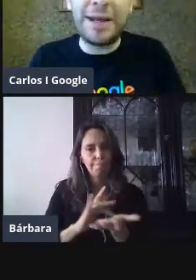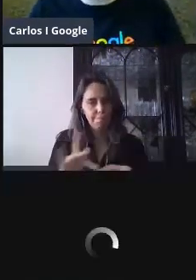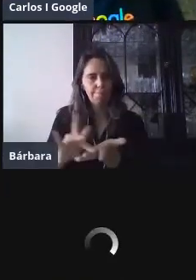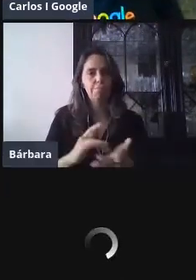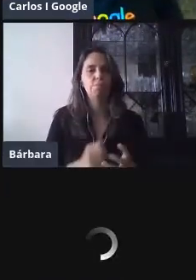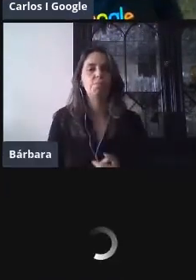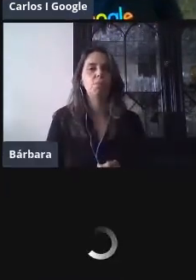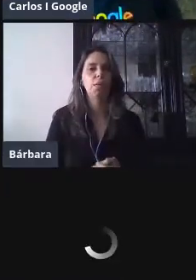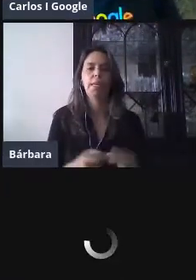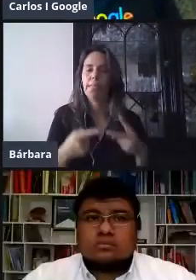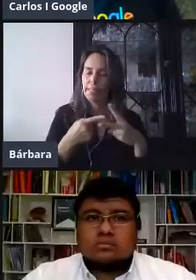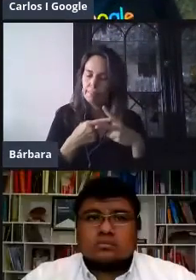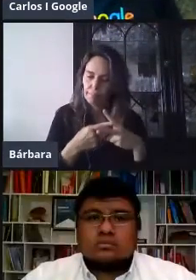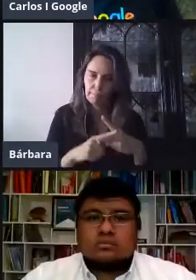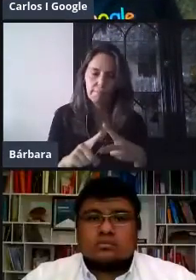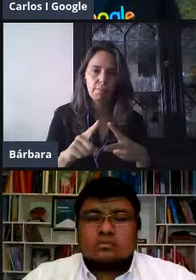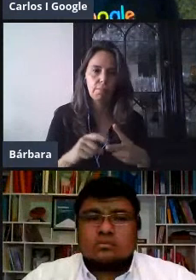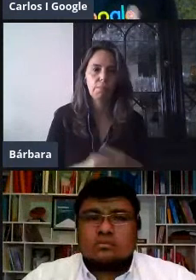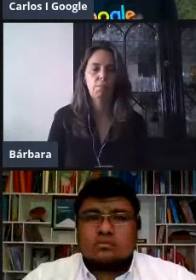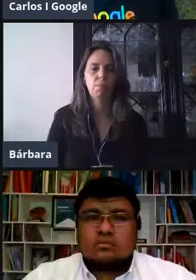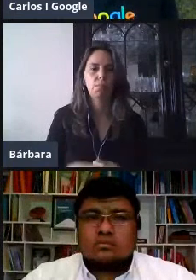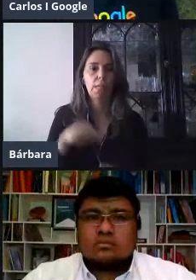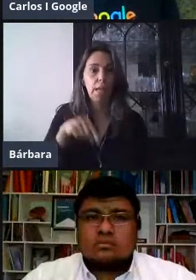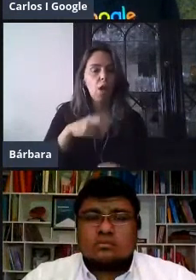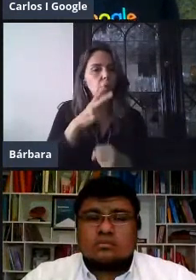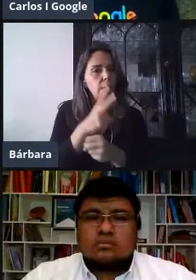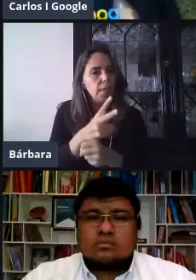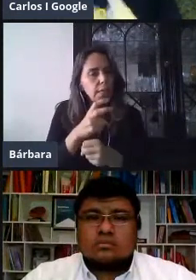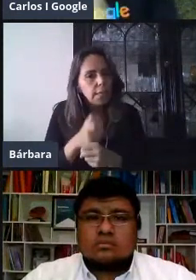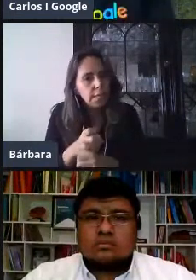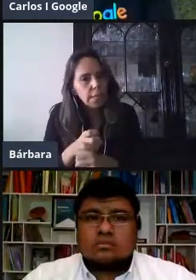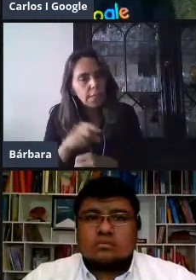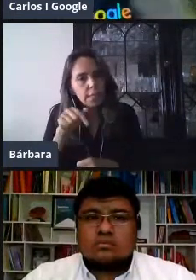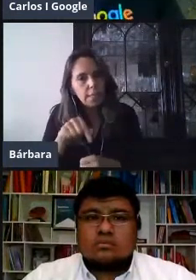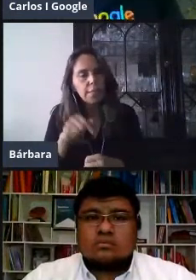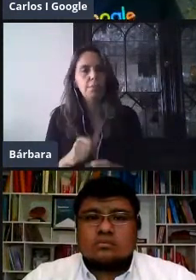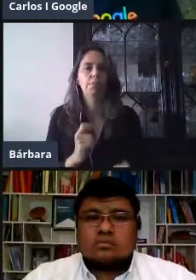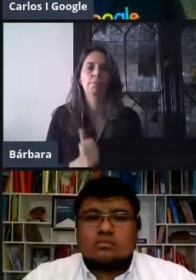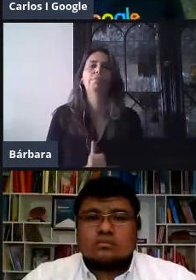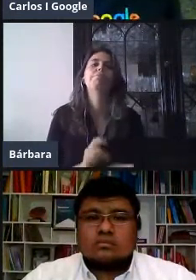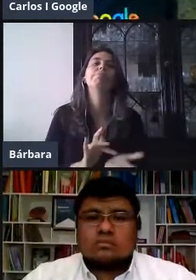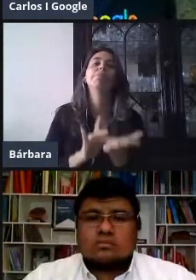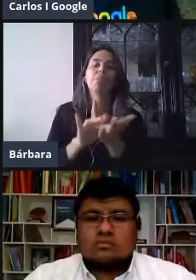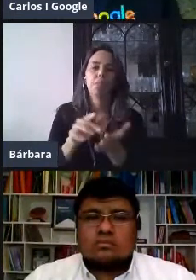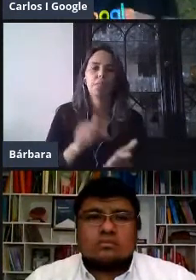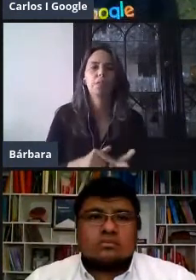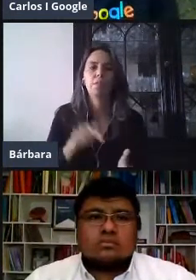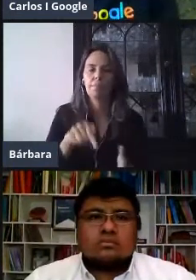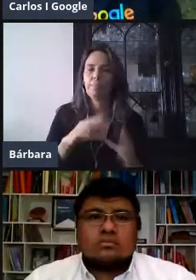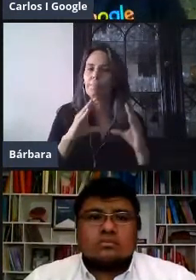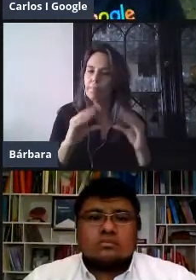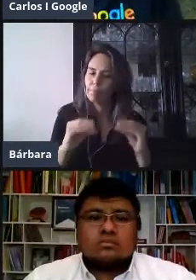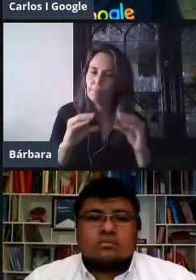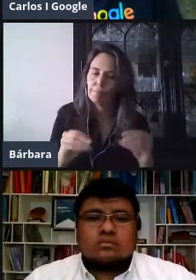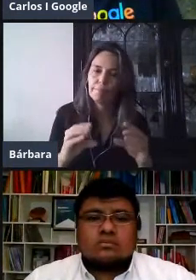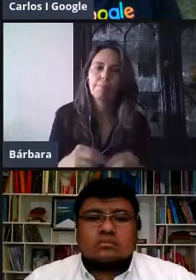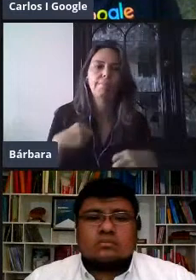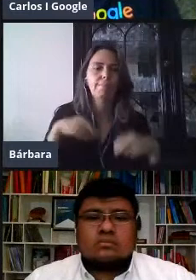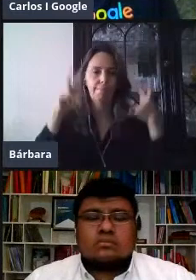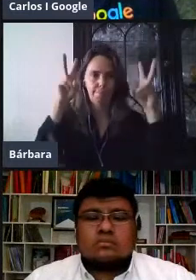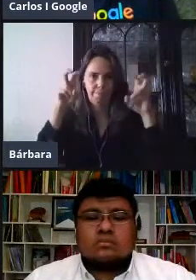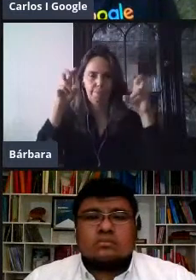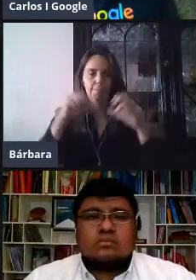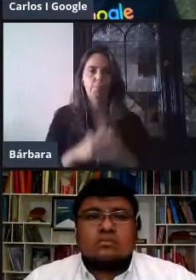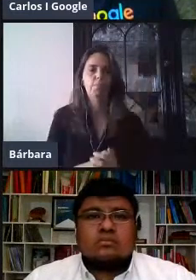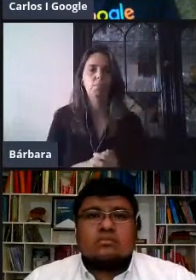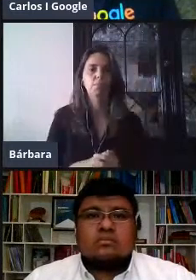vamos a arrancar. Y para eso, pues, tenemos un invitado muy especial que nos va a apoyar en esta capacitación, en esta sesión, quien es